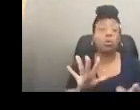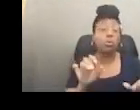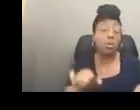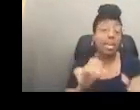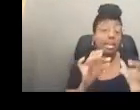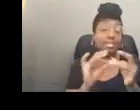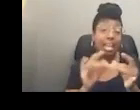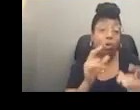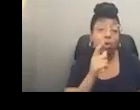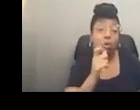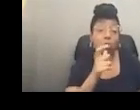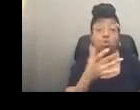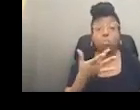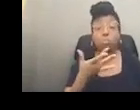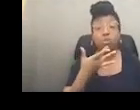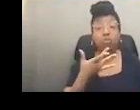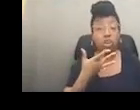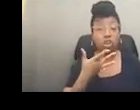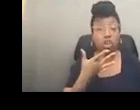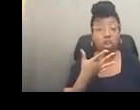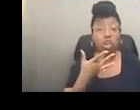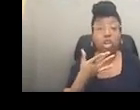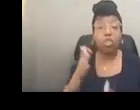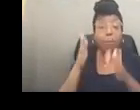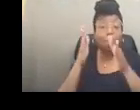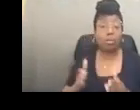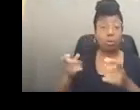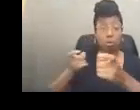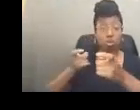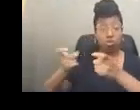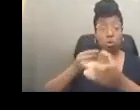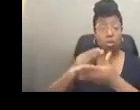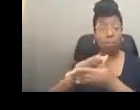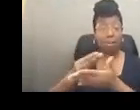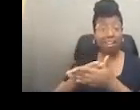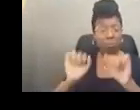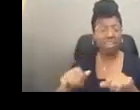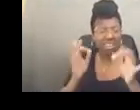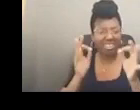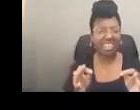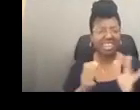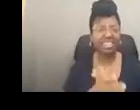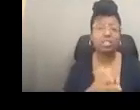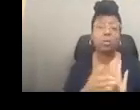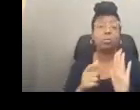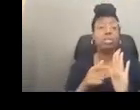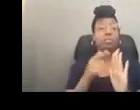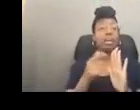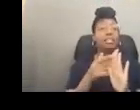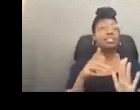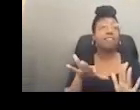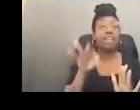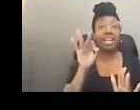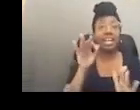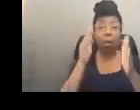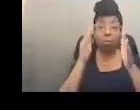Entonces, podríamos decir quién queremos que sea el administrador, cómo queremos manejar estos fondos. A